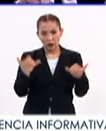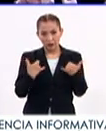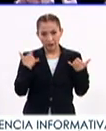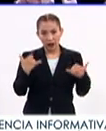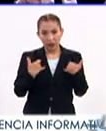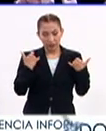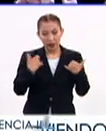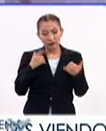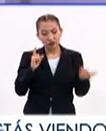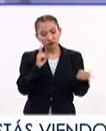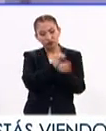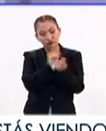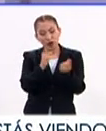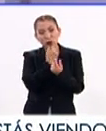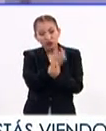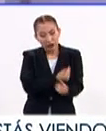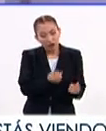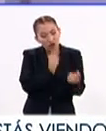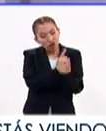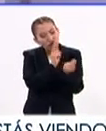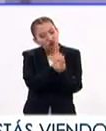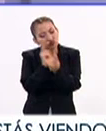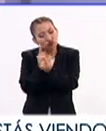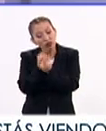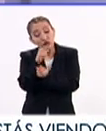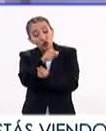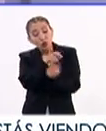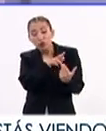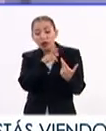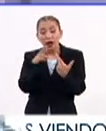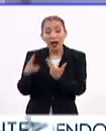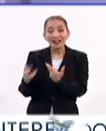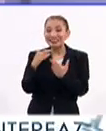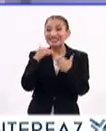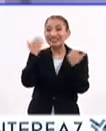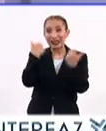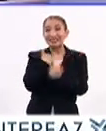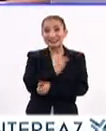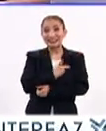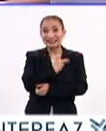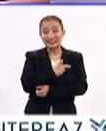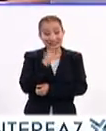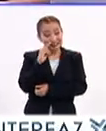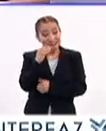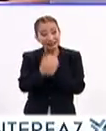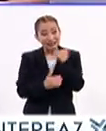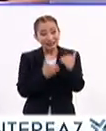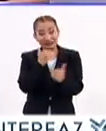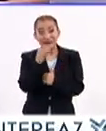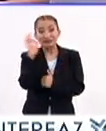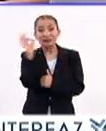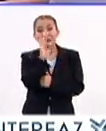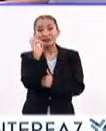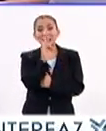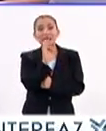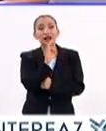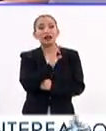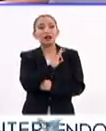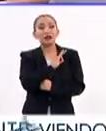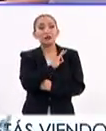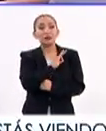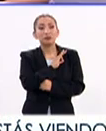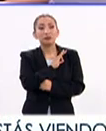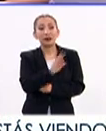conviven con los pequeños, y, pues, sus regalos son las sonrisas, ¿no? El estar avanzando, lo mejor lo que se podía trabajar